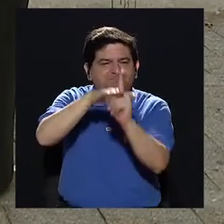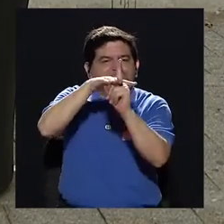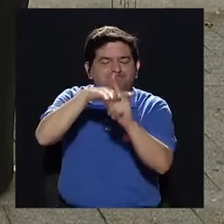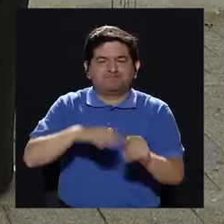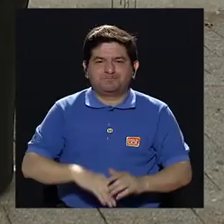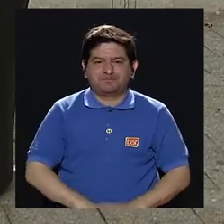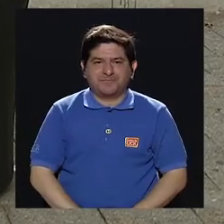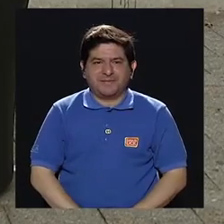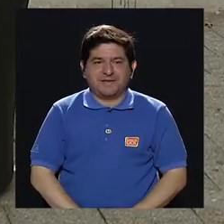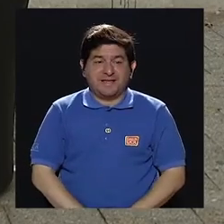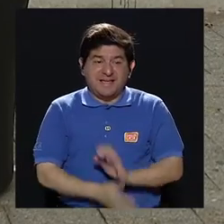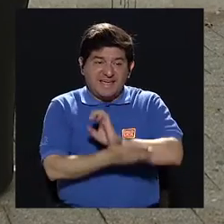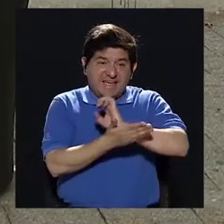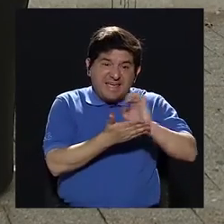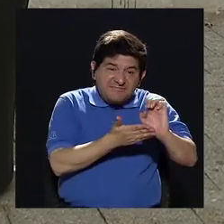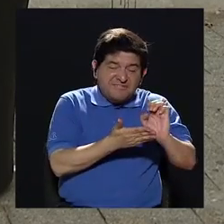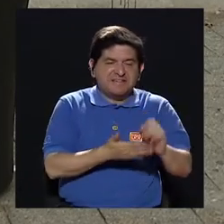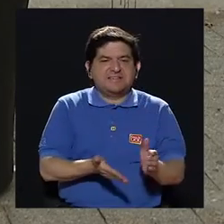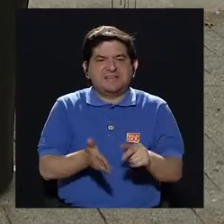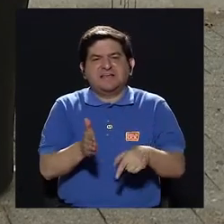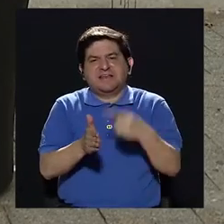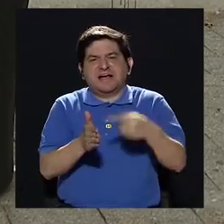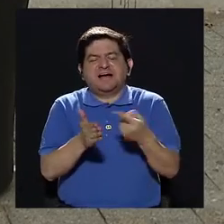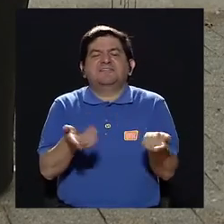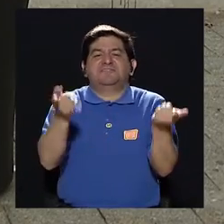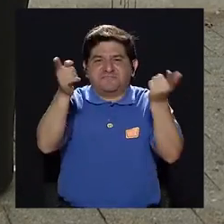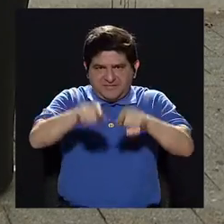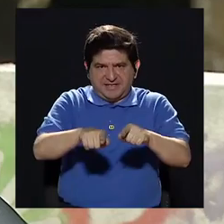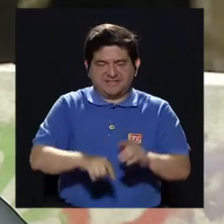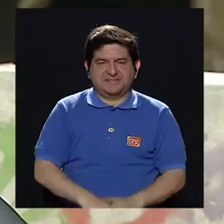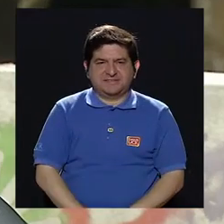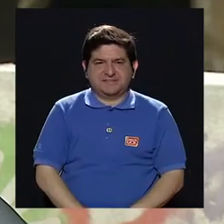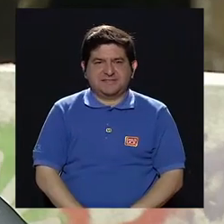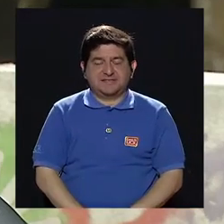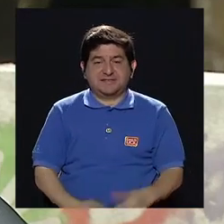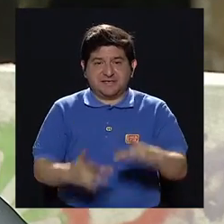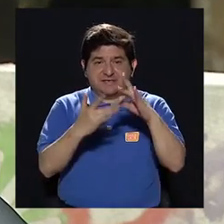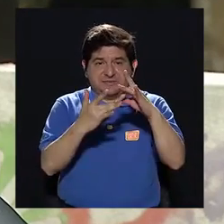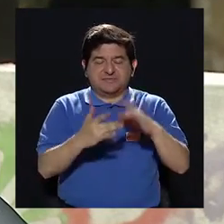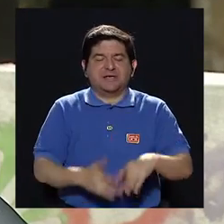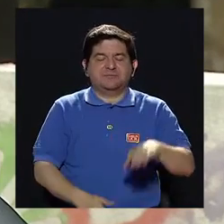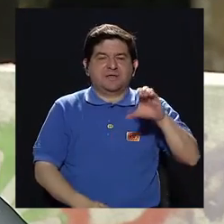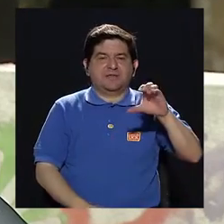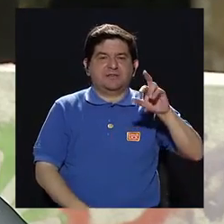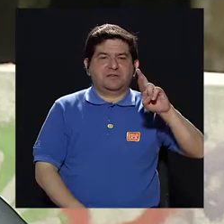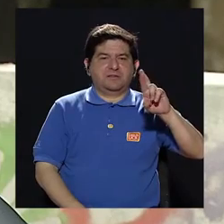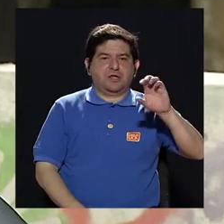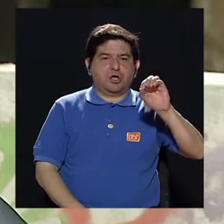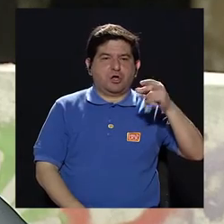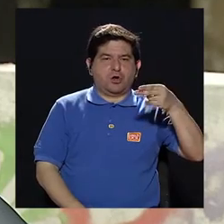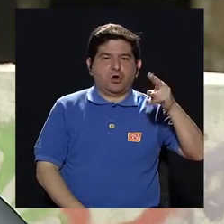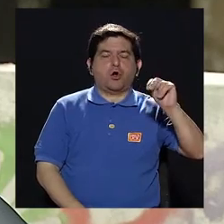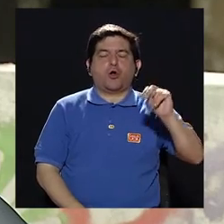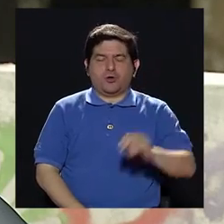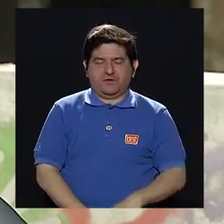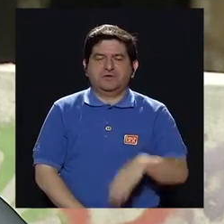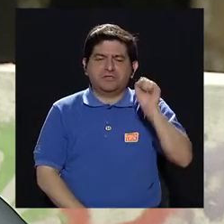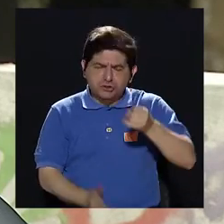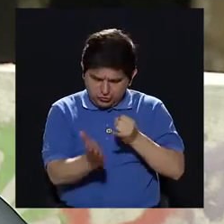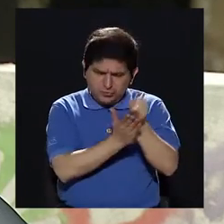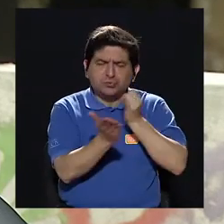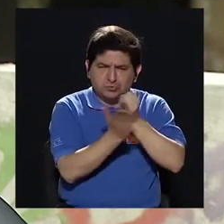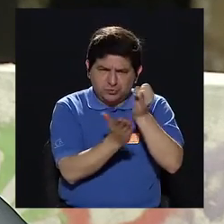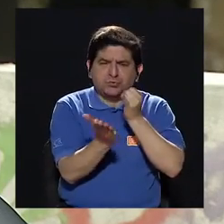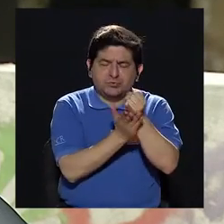presente. Pues prevenir sí hay algunos casos, por ejemplo, en el caso de, sobre todo de Crohn, donde sí hay